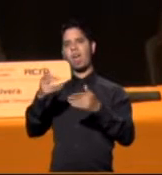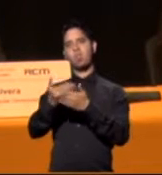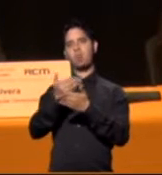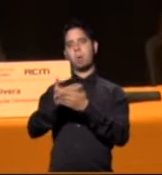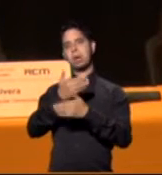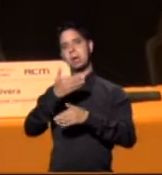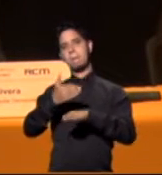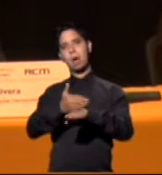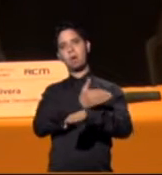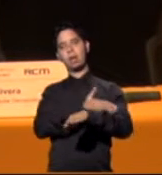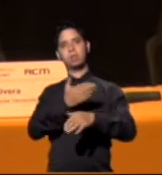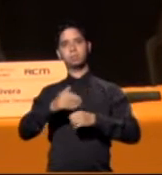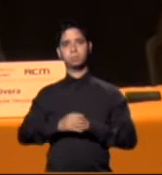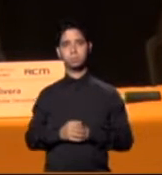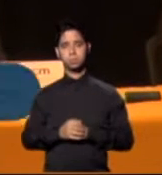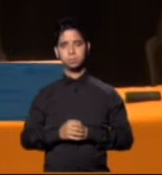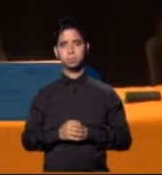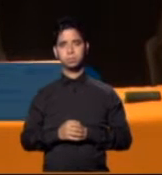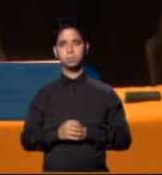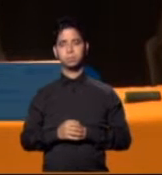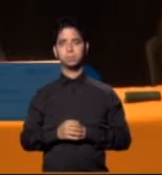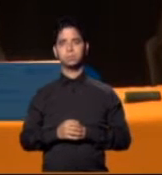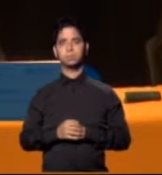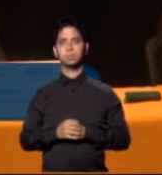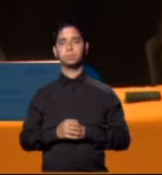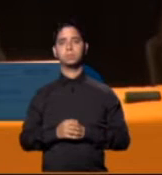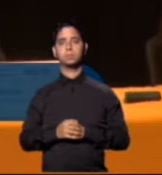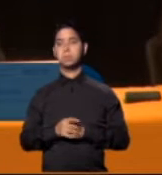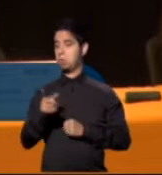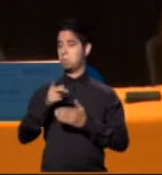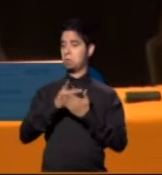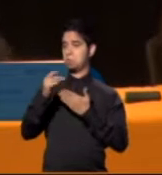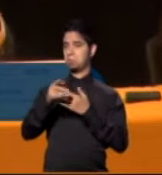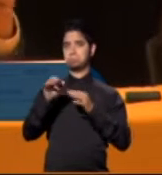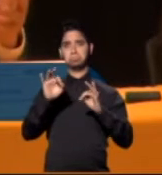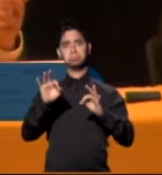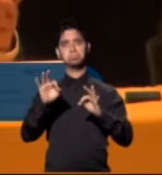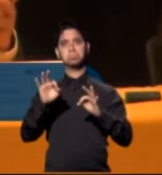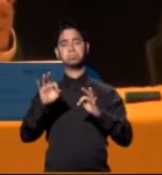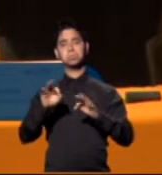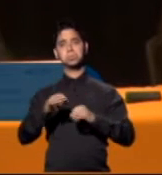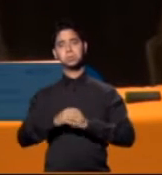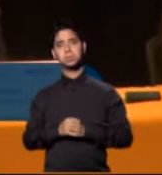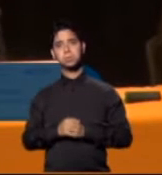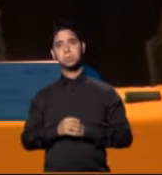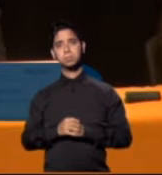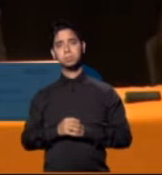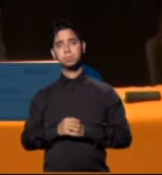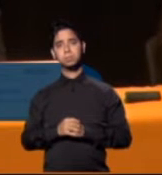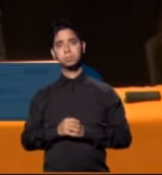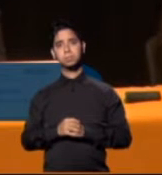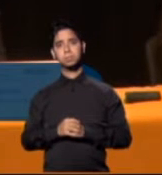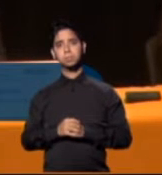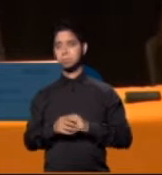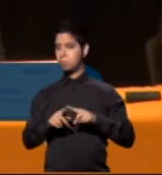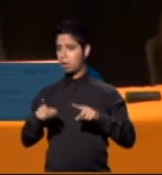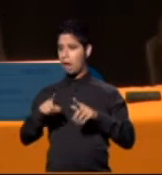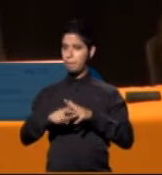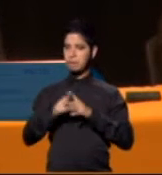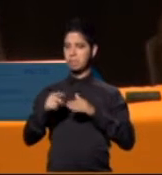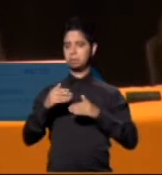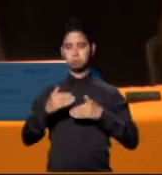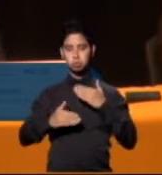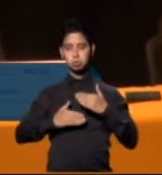proyecto que logre consenso en los elementos fundamentales debe ser mejor que la propia, para que comencemos a caminar, para que